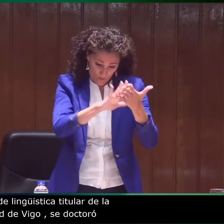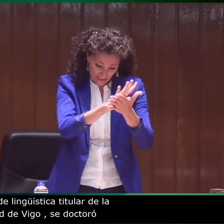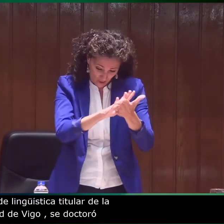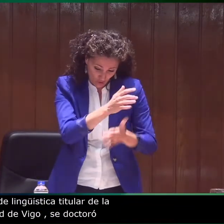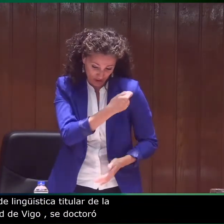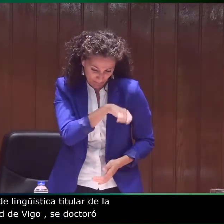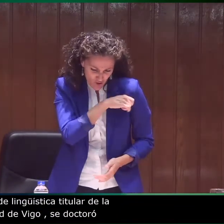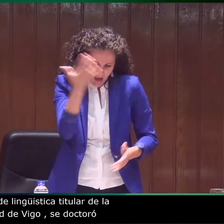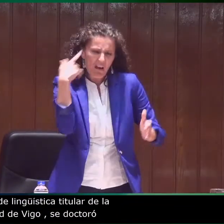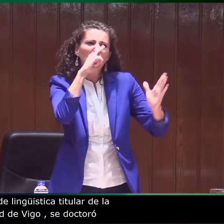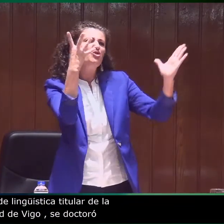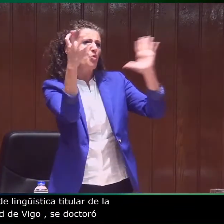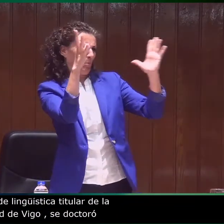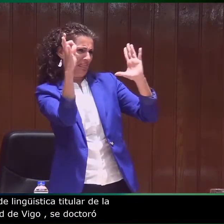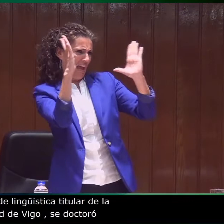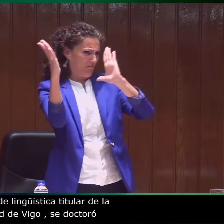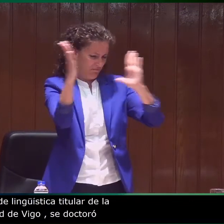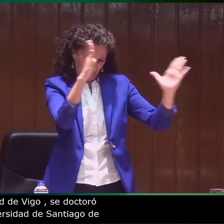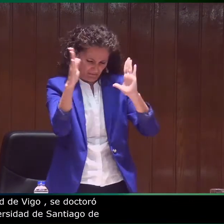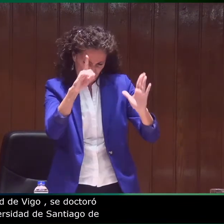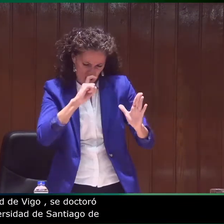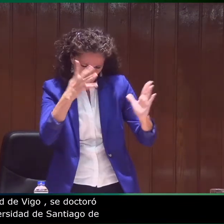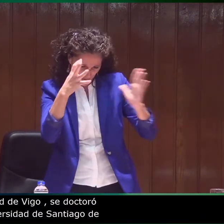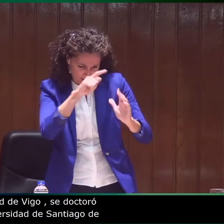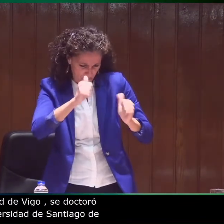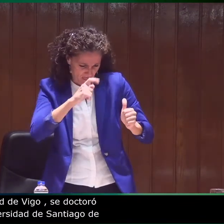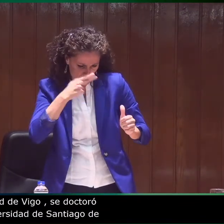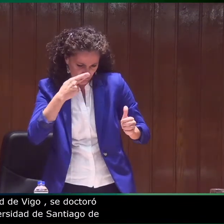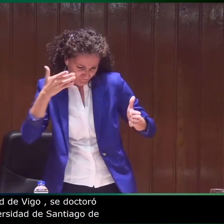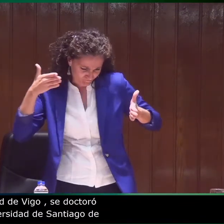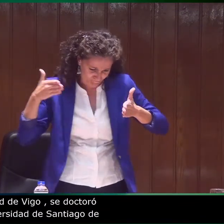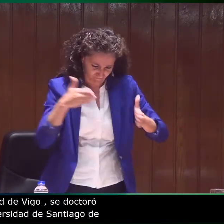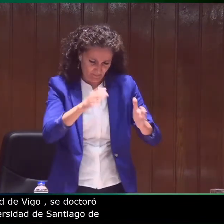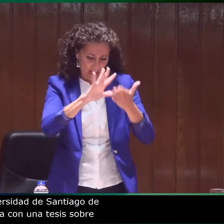en los años 90.